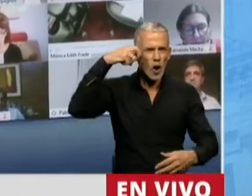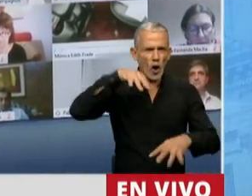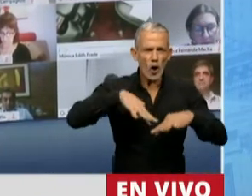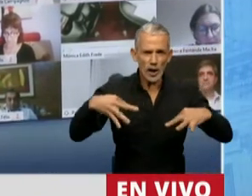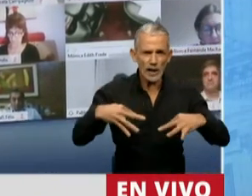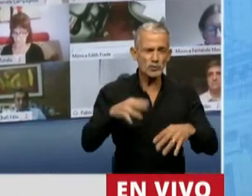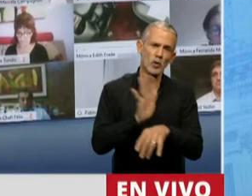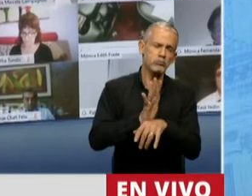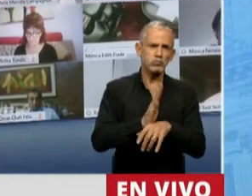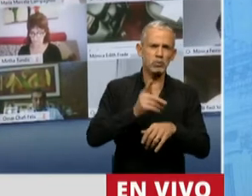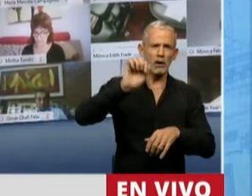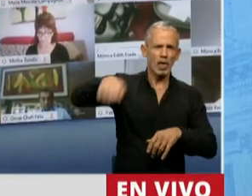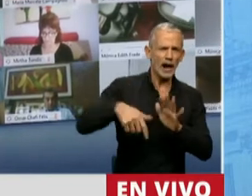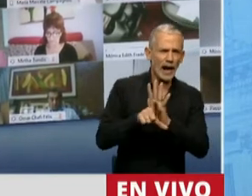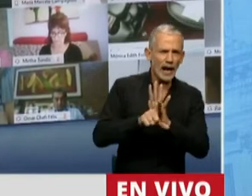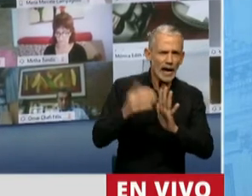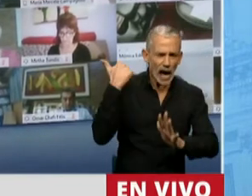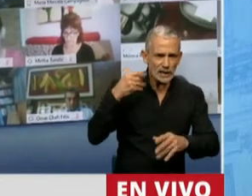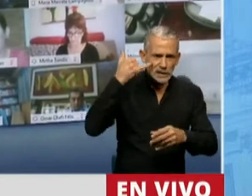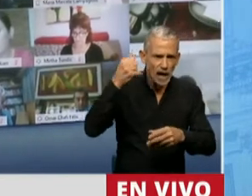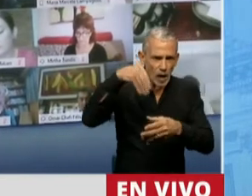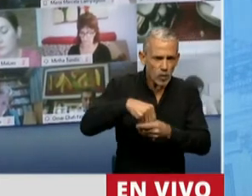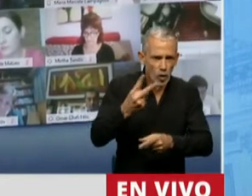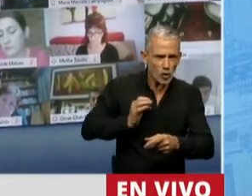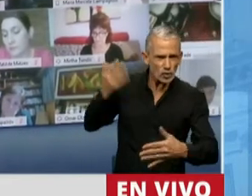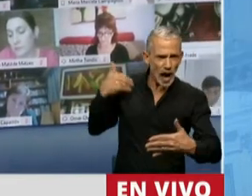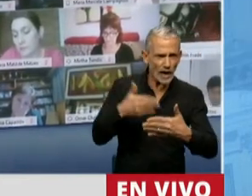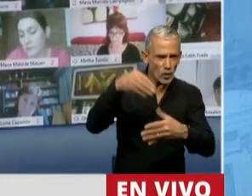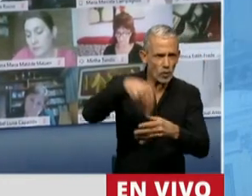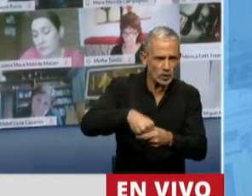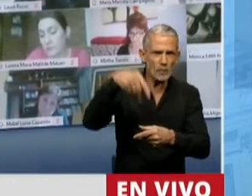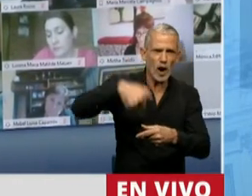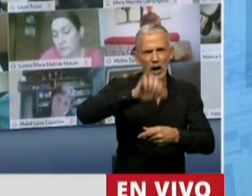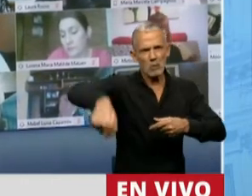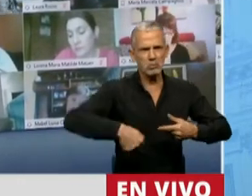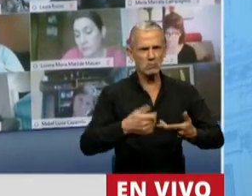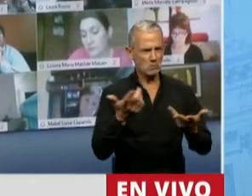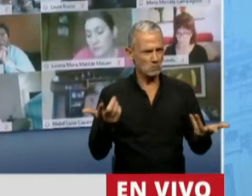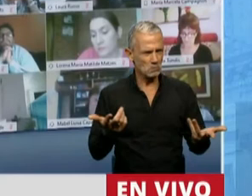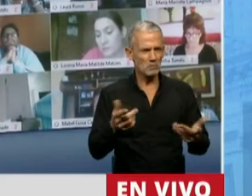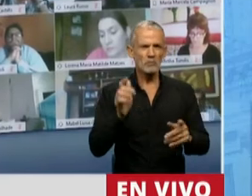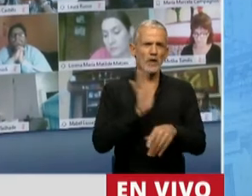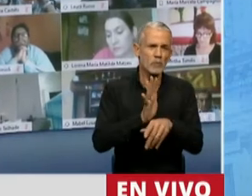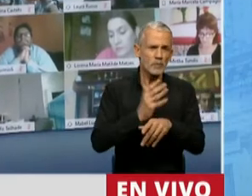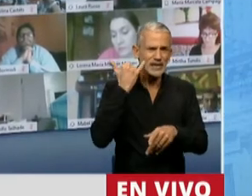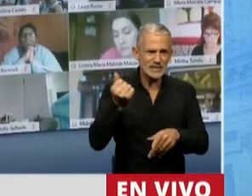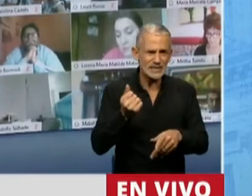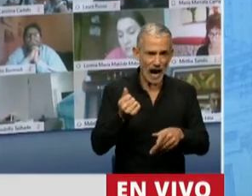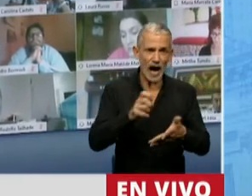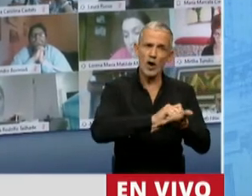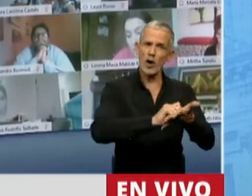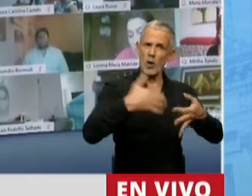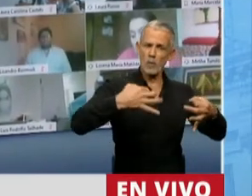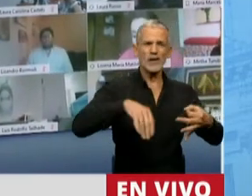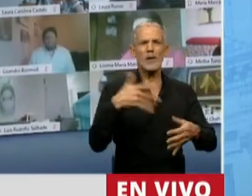desconociendo una ley que votamos hace dos años y algunos meses. Estamos borrando con el codo lo que escribimos